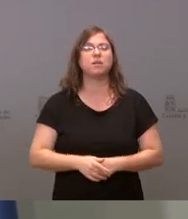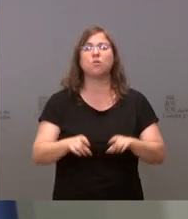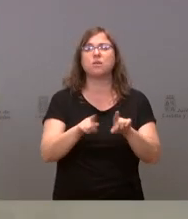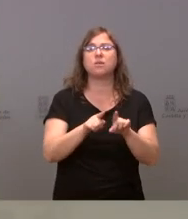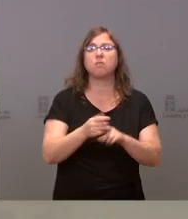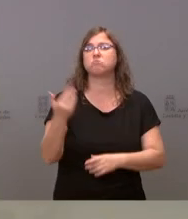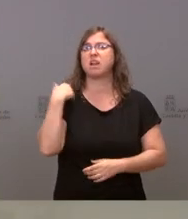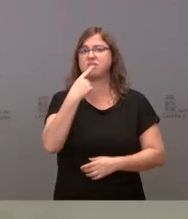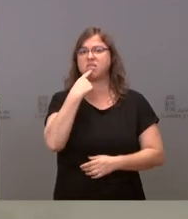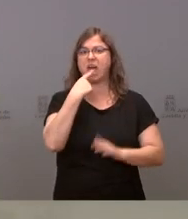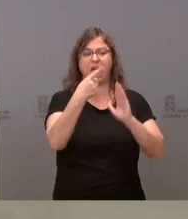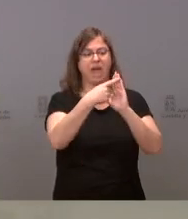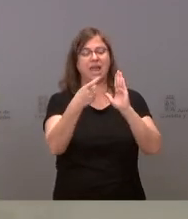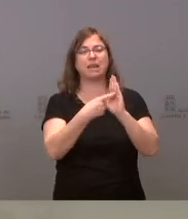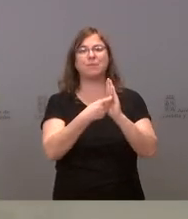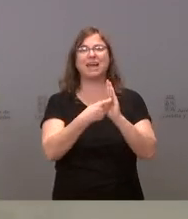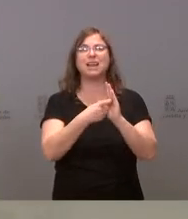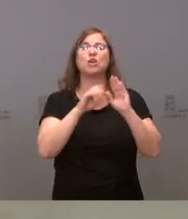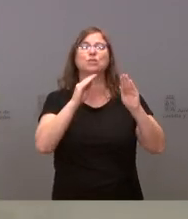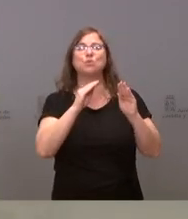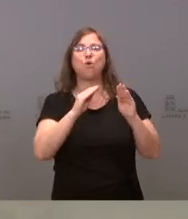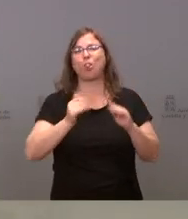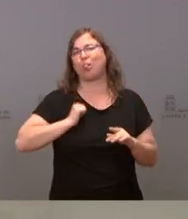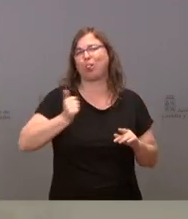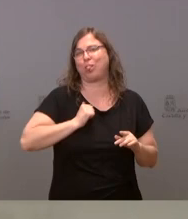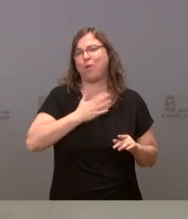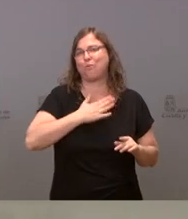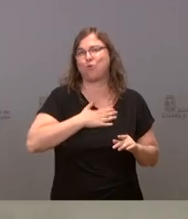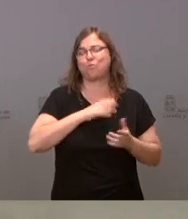de decir que iba a eliminar los chiringuitos de la Junta a uno.